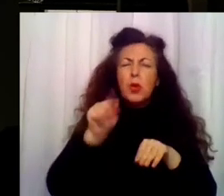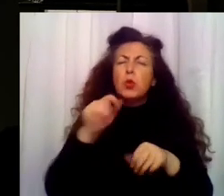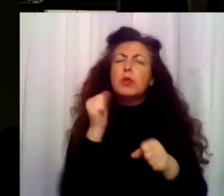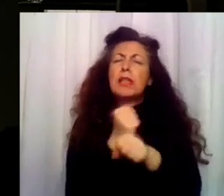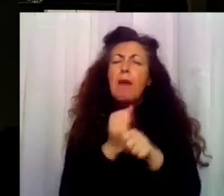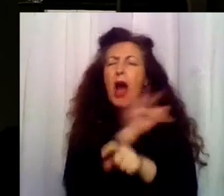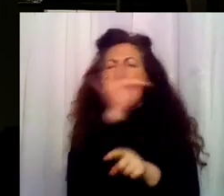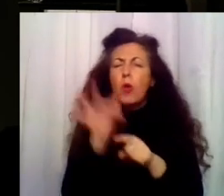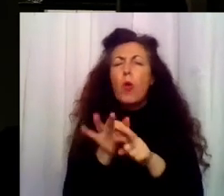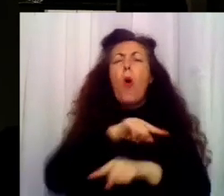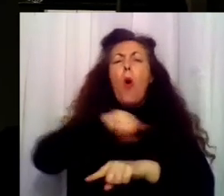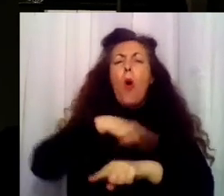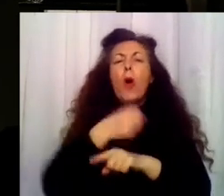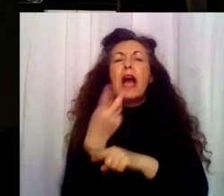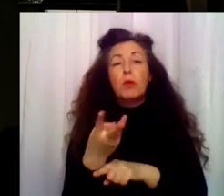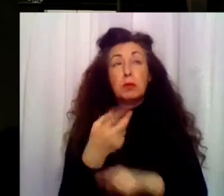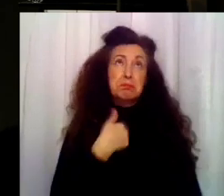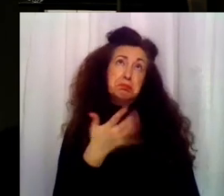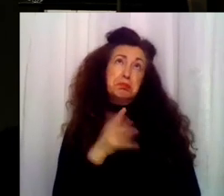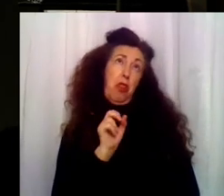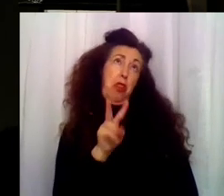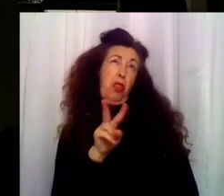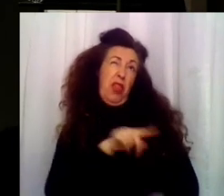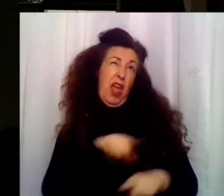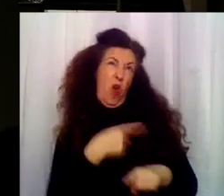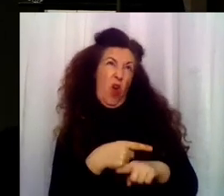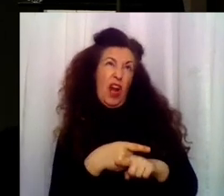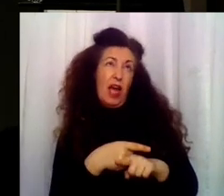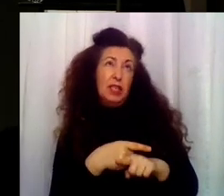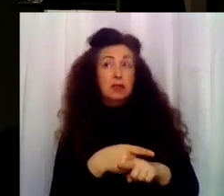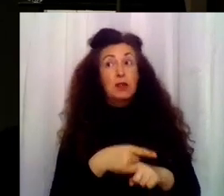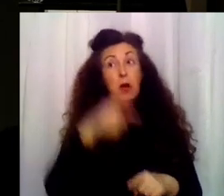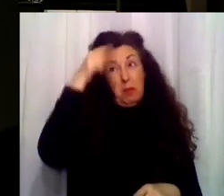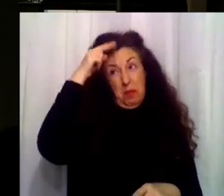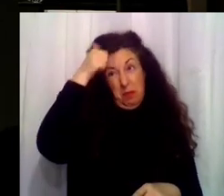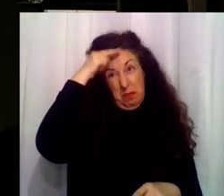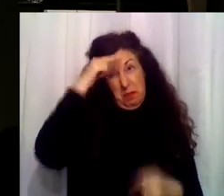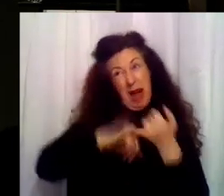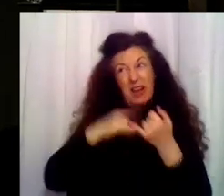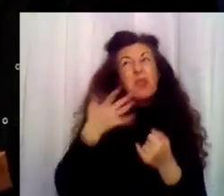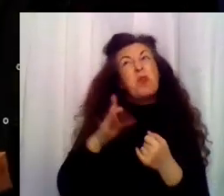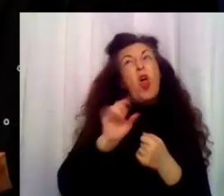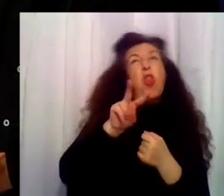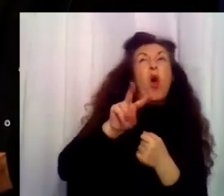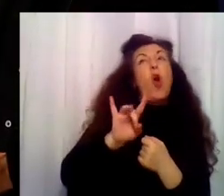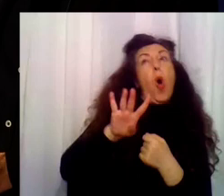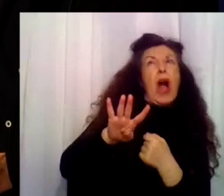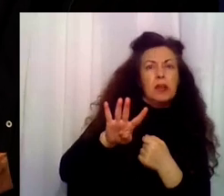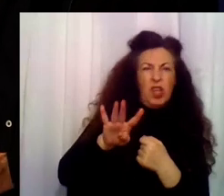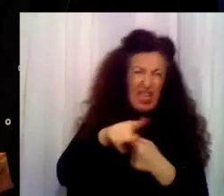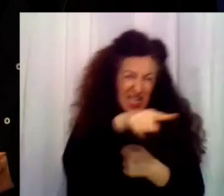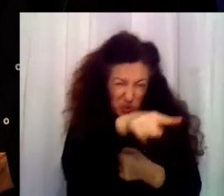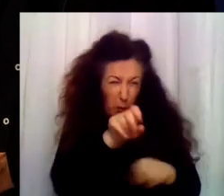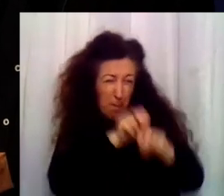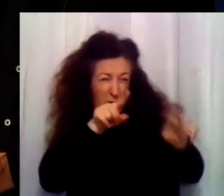Madre mía. ¿Y tú qué vas a dar tú? Que no te vemos el pelo. Hugo, ¿es usted publicista? De tú, de tú, por favor.